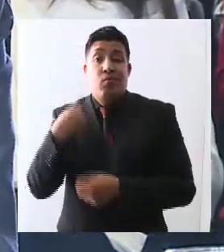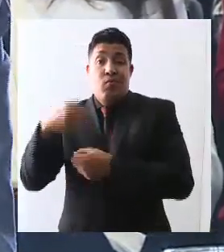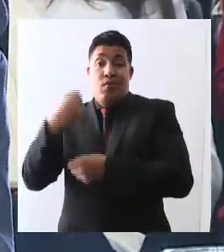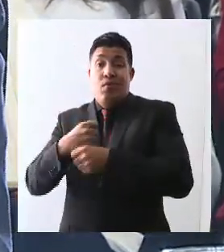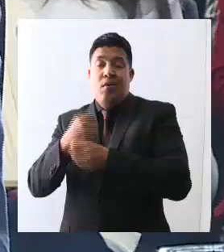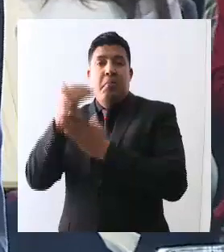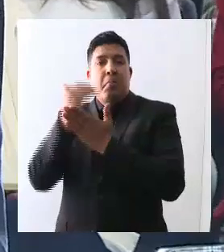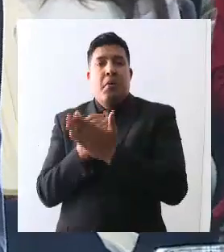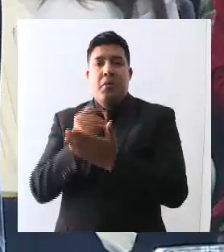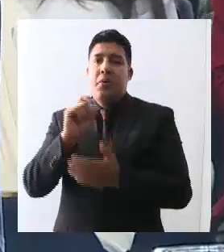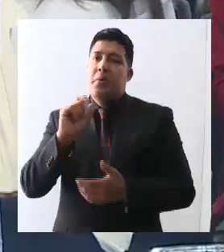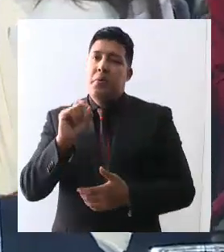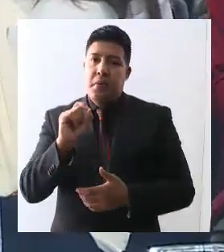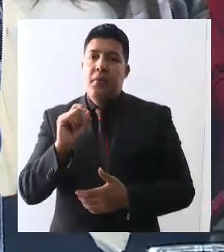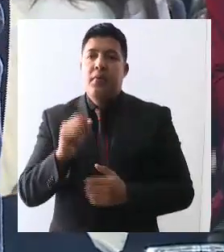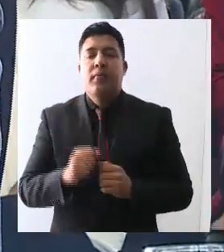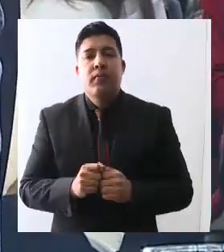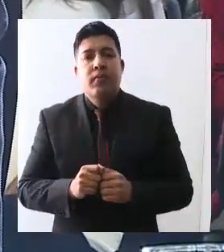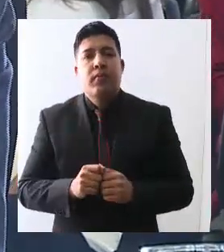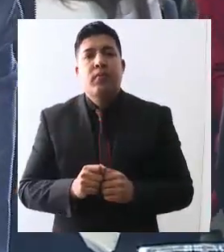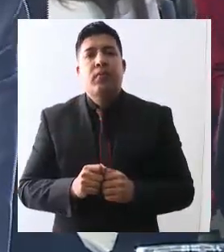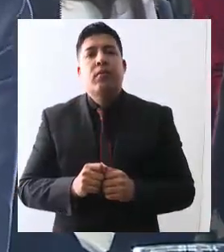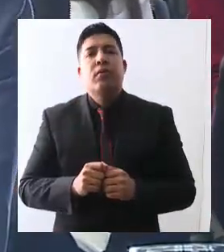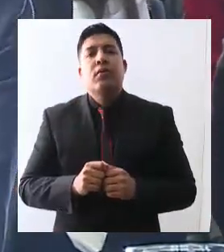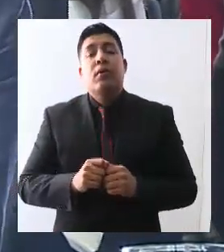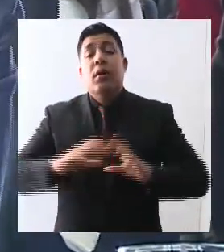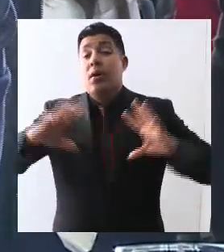696 sesiones en la plataforma.